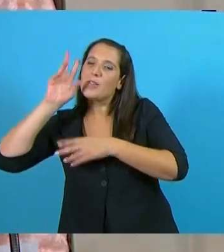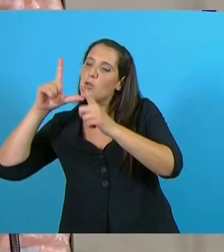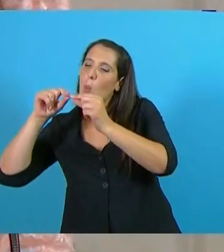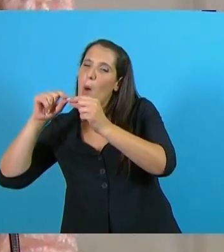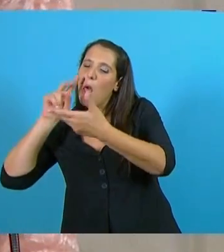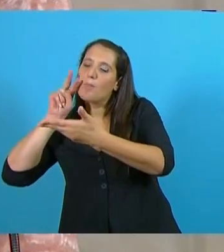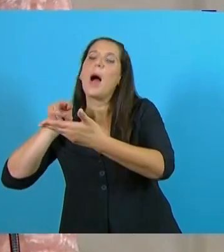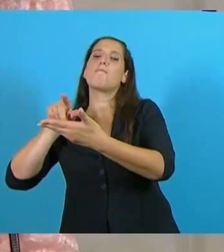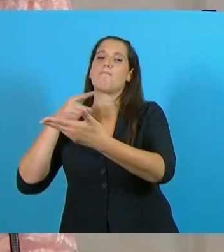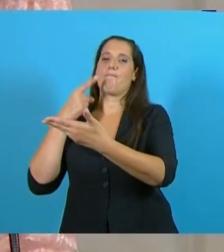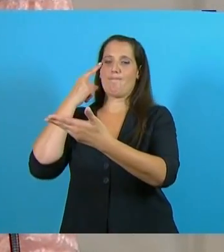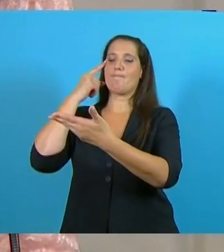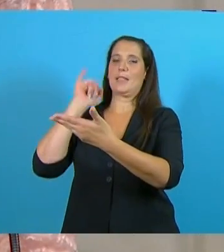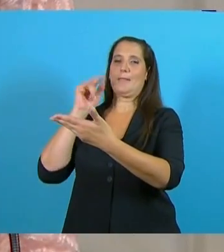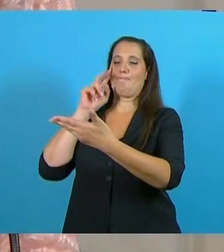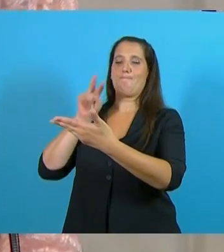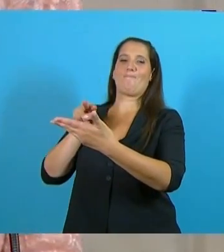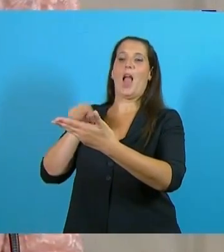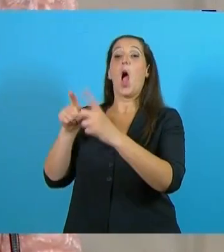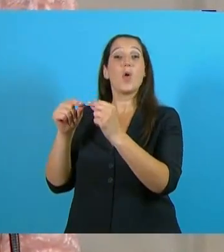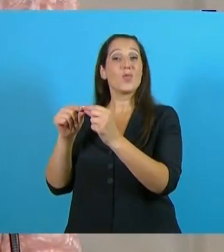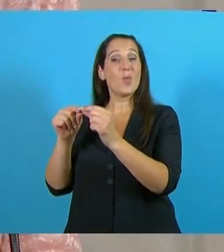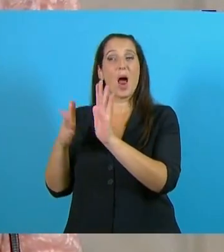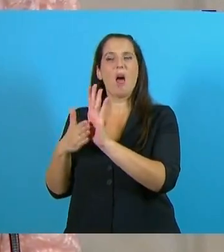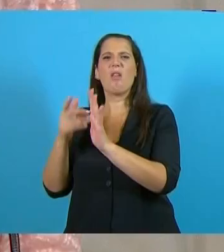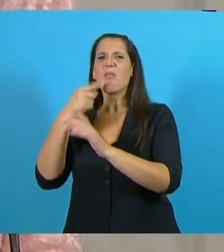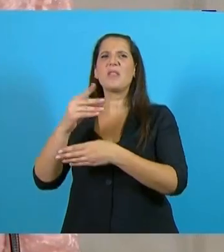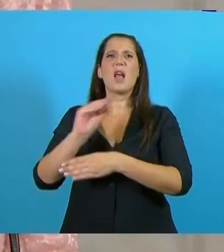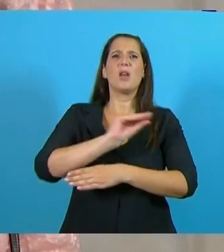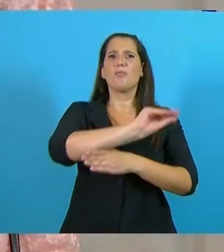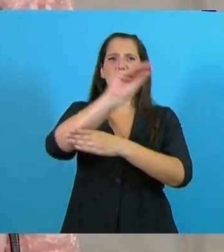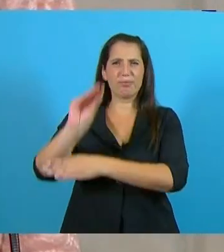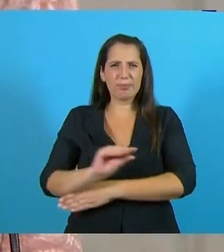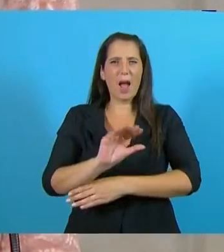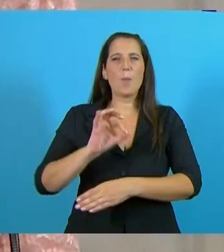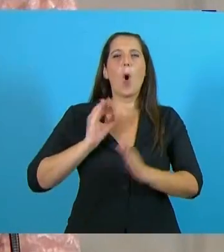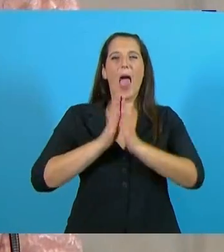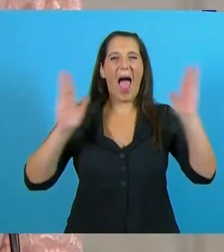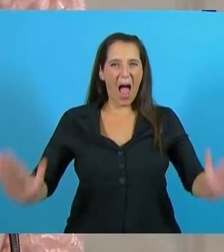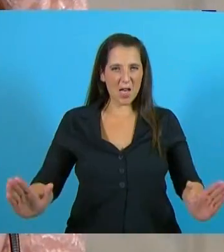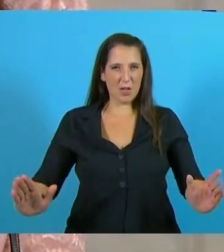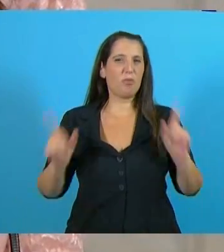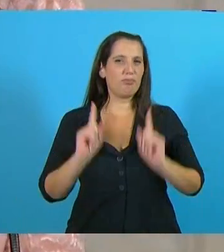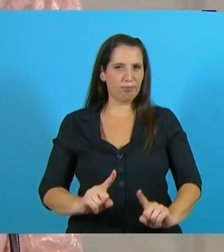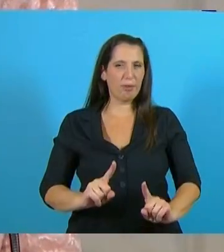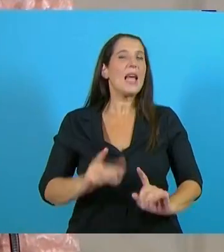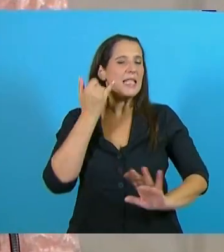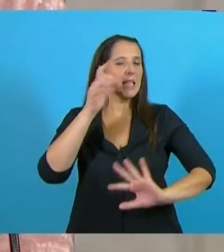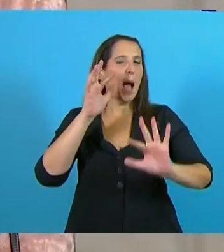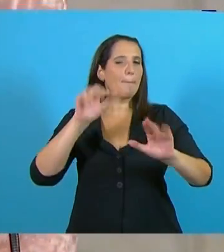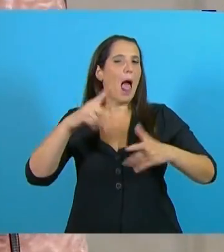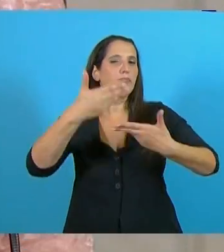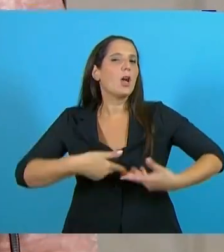guío por los números. Nosotros tenemos una retribución anual fija y variable, proyectada para el 2015